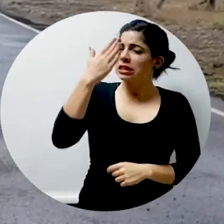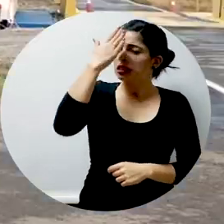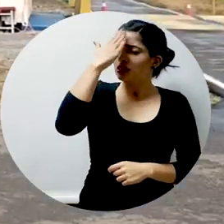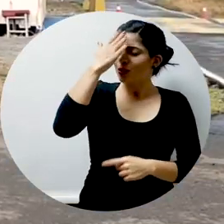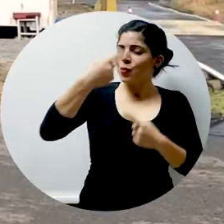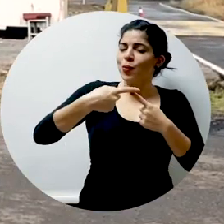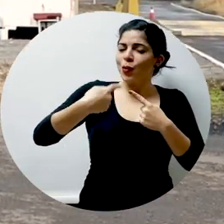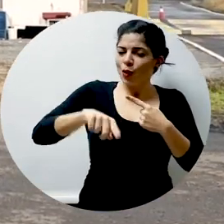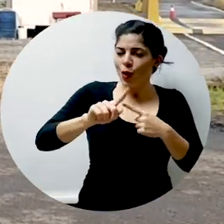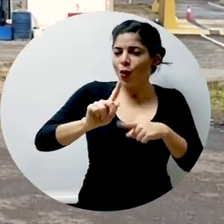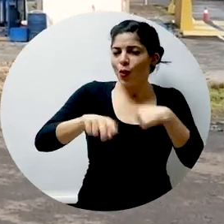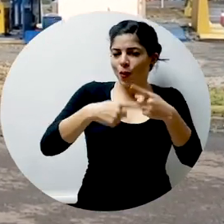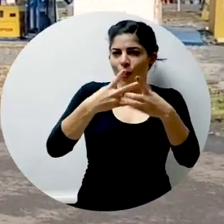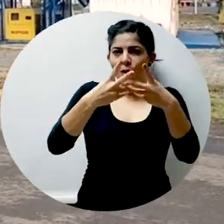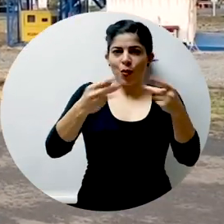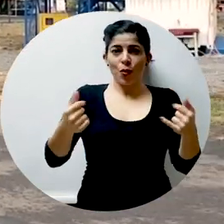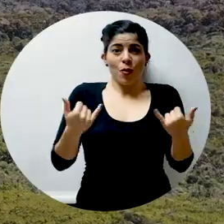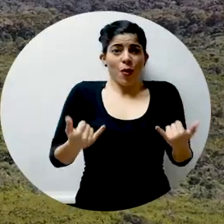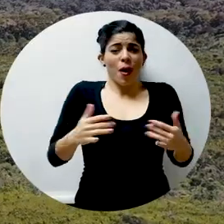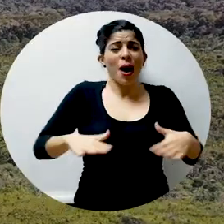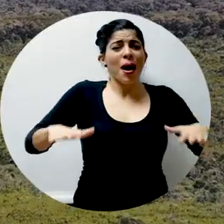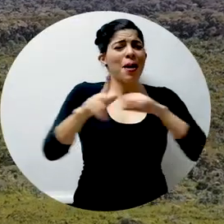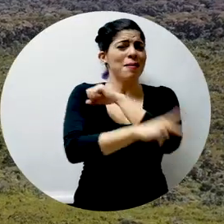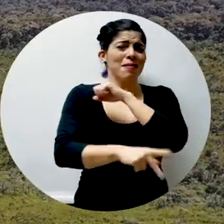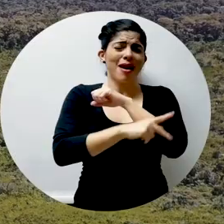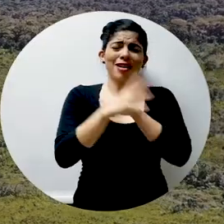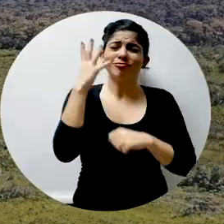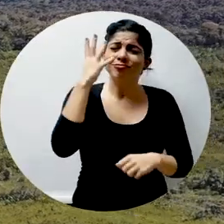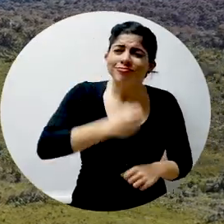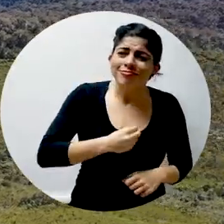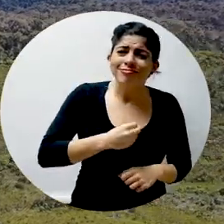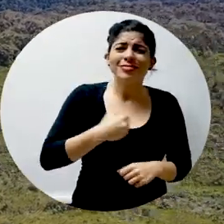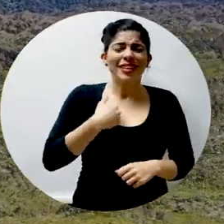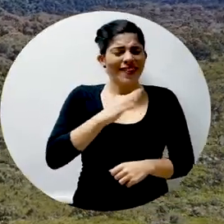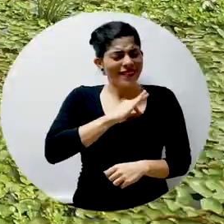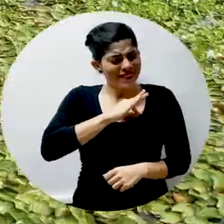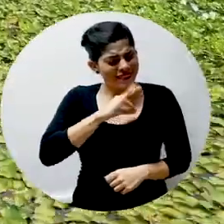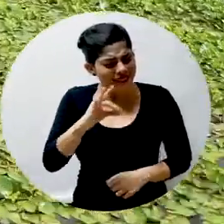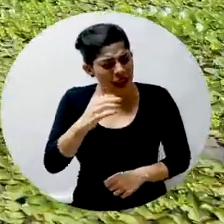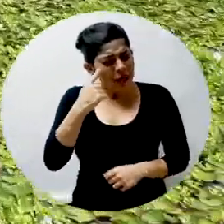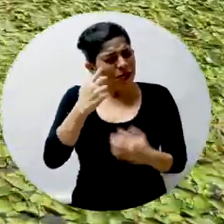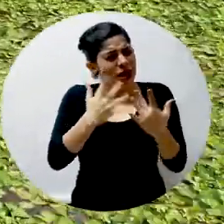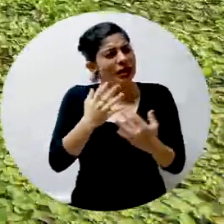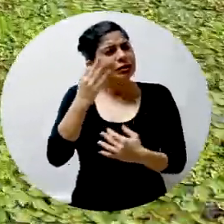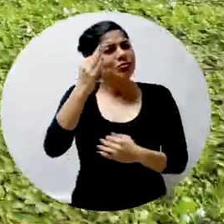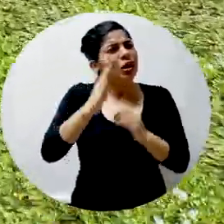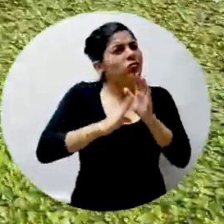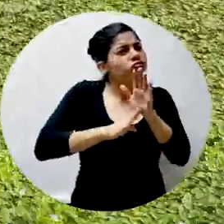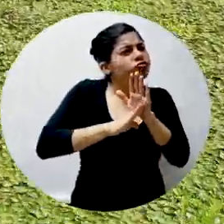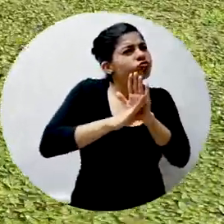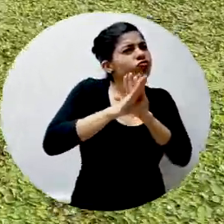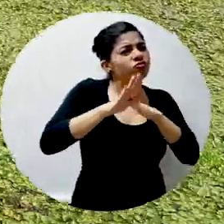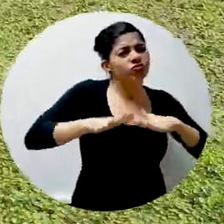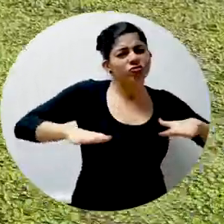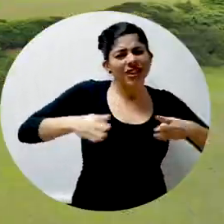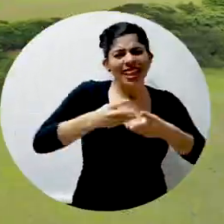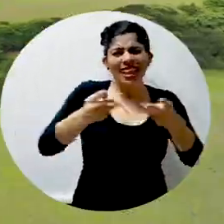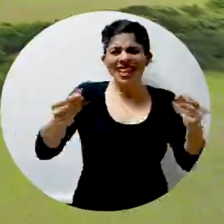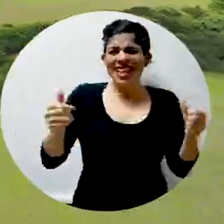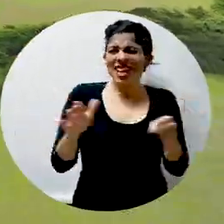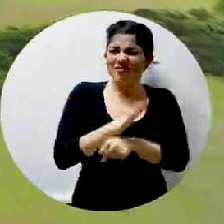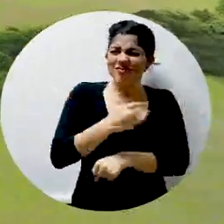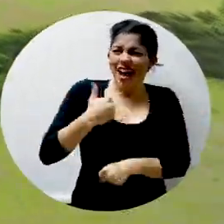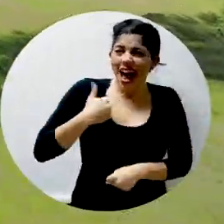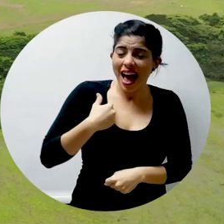sabiendo que muy pronto esto pasará, porque vivimos en un país extraordinario. Plantemos la fe para que la esperanza crezca en medio de una